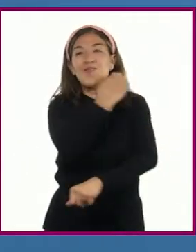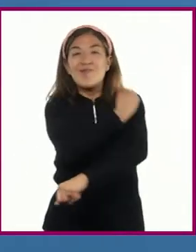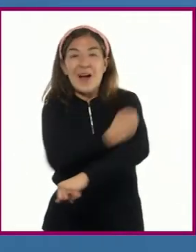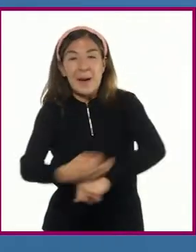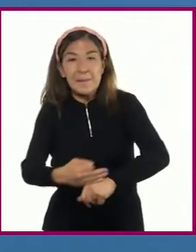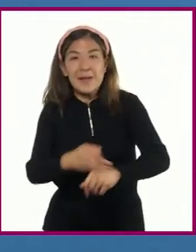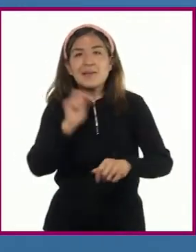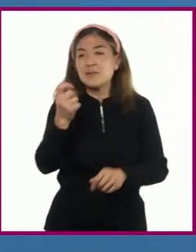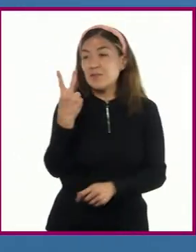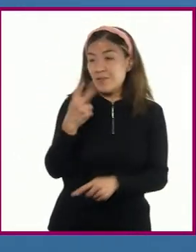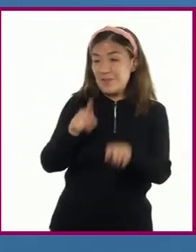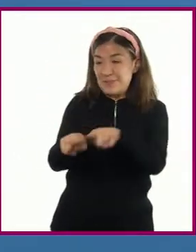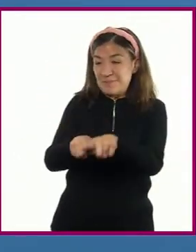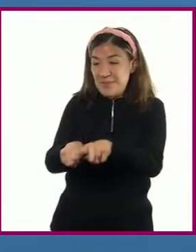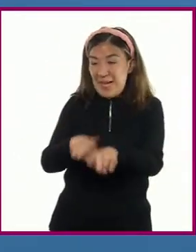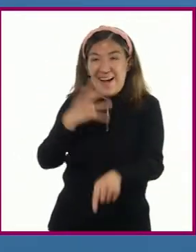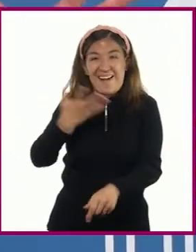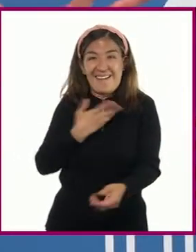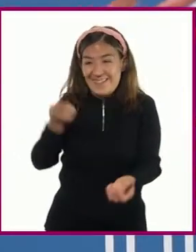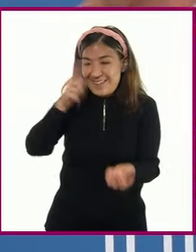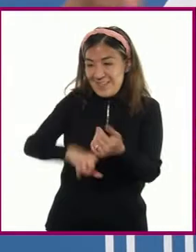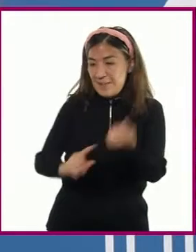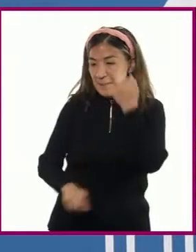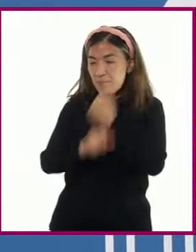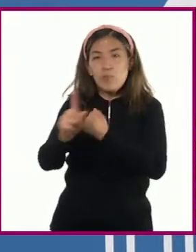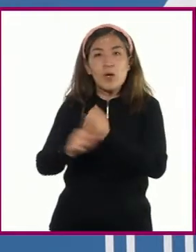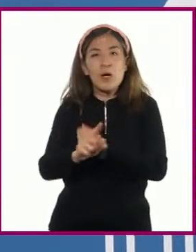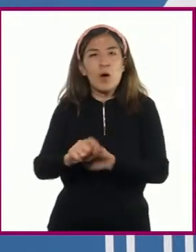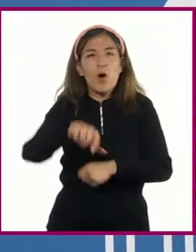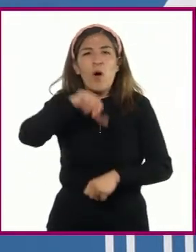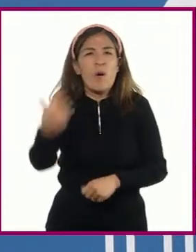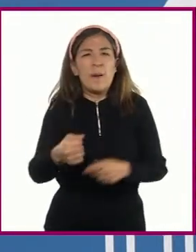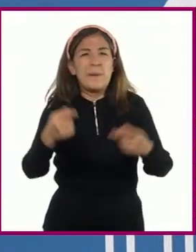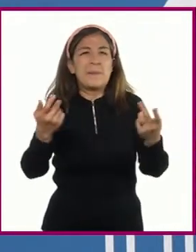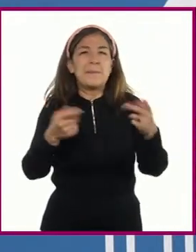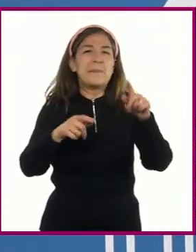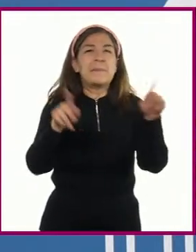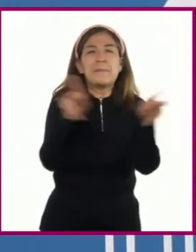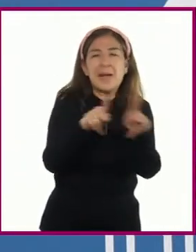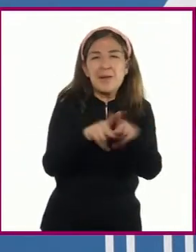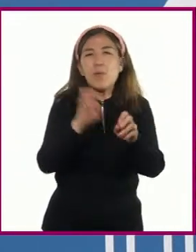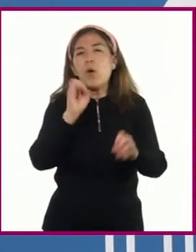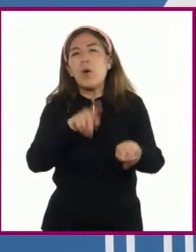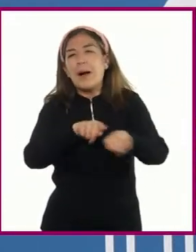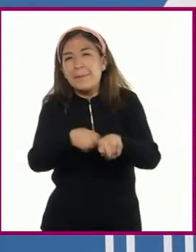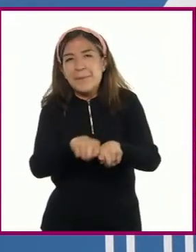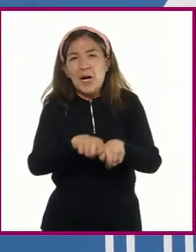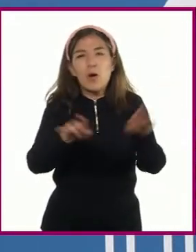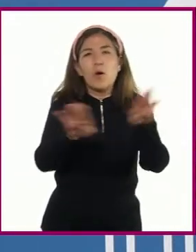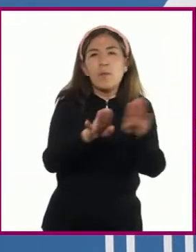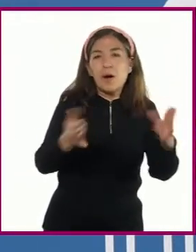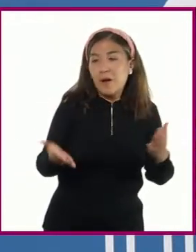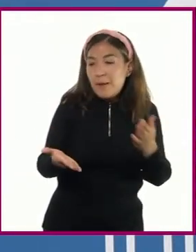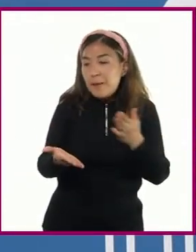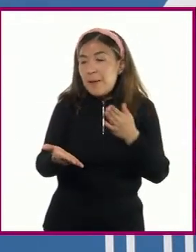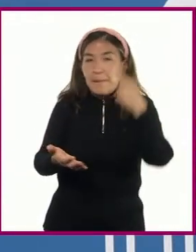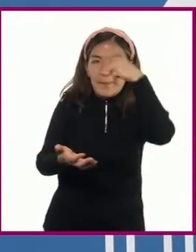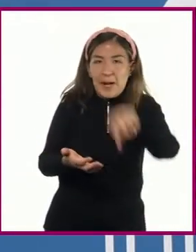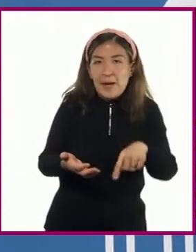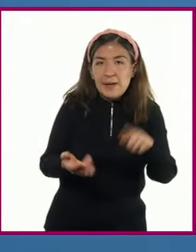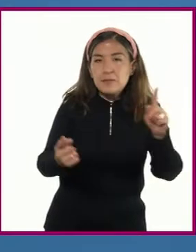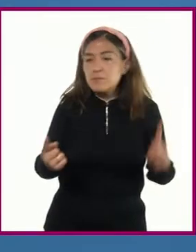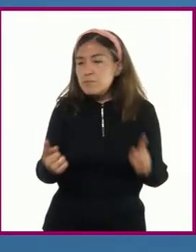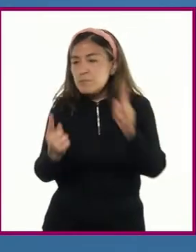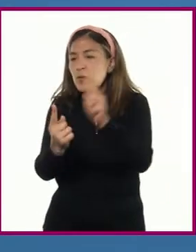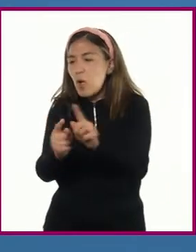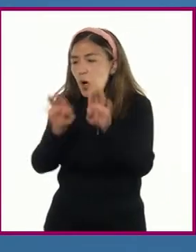dos hermanos se enfrentan a un conflicto y entra otro hermano, primo u otro familiar para ayudar a resolverlo.